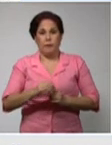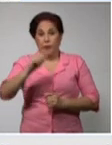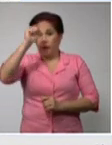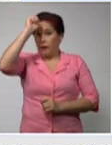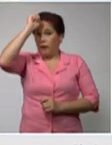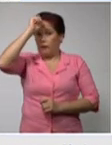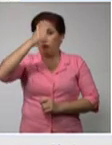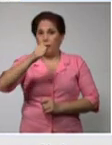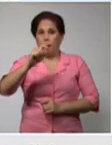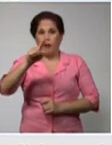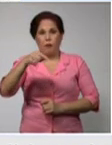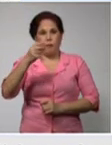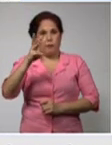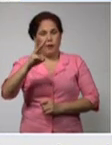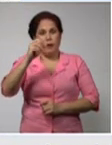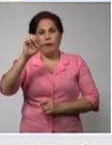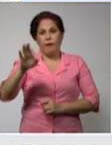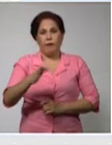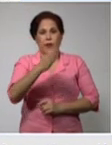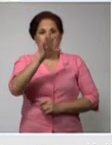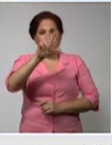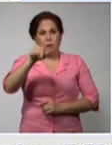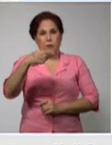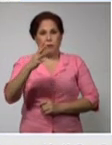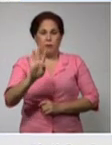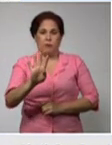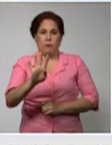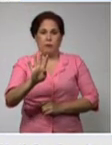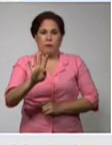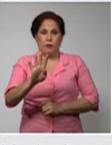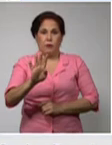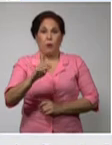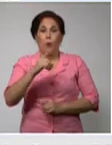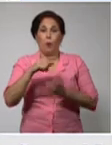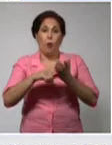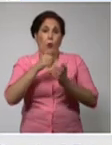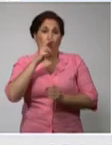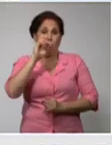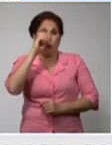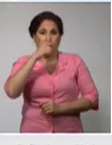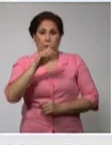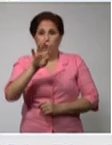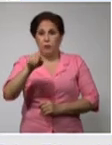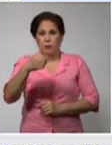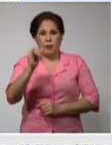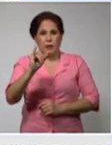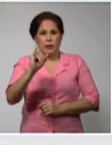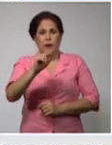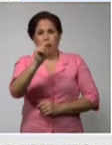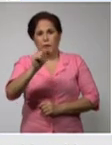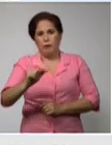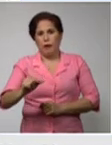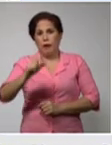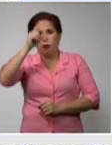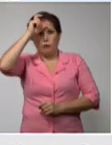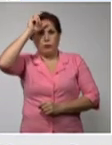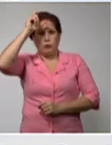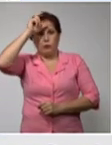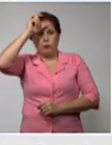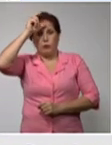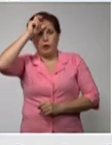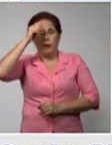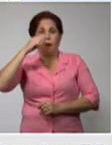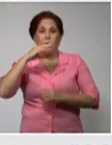,3% Francia 5,4% Polonia 4,6% Italia Turquía República Checa